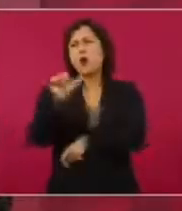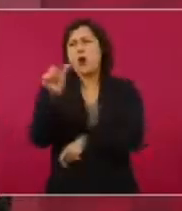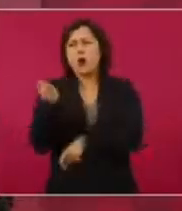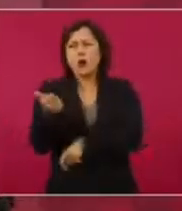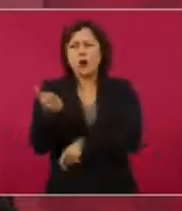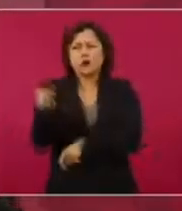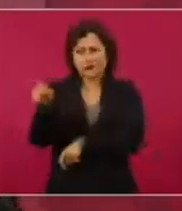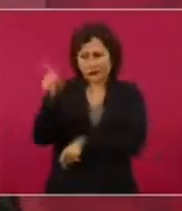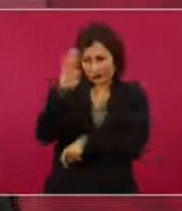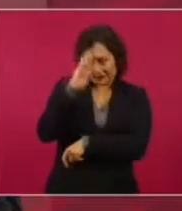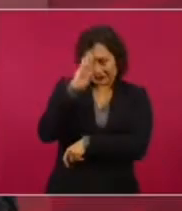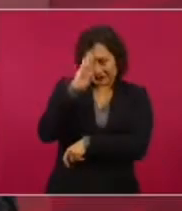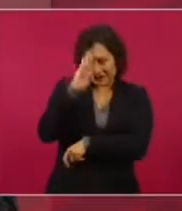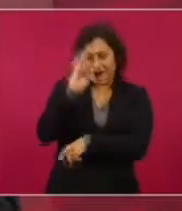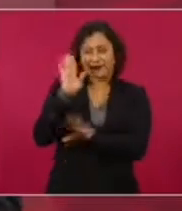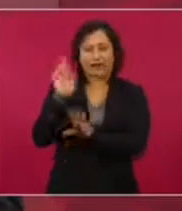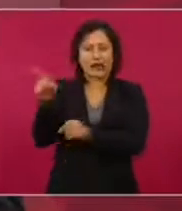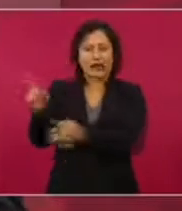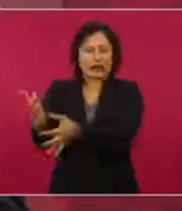ellos se van,